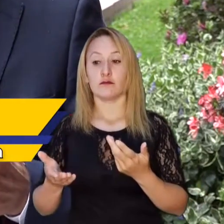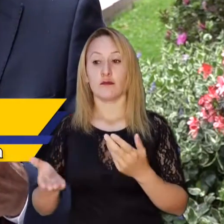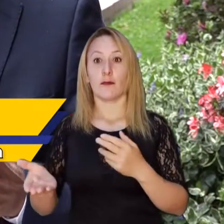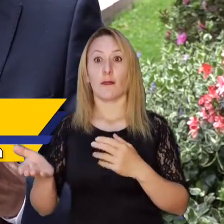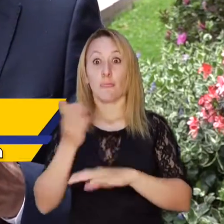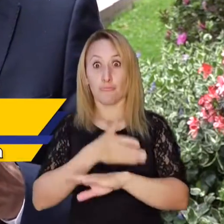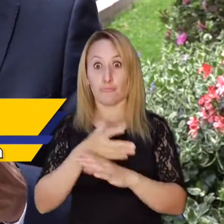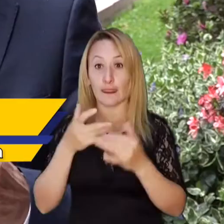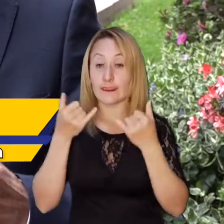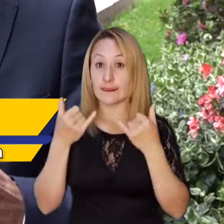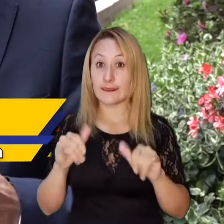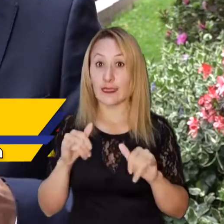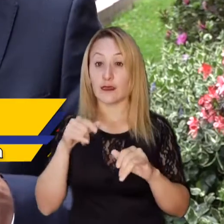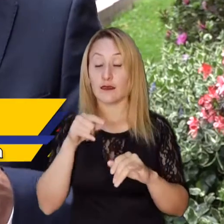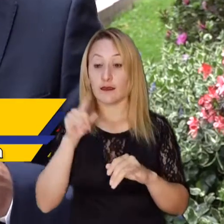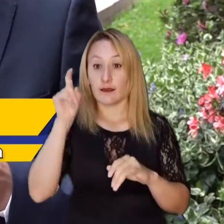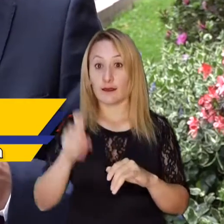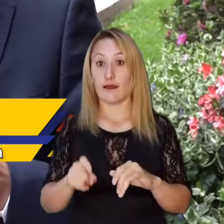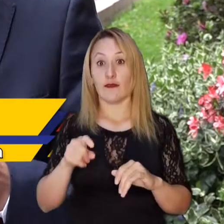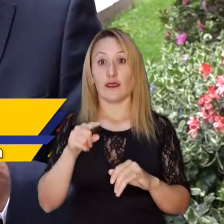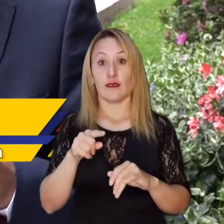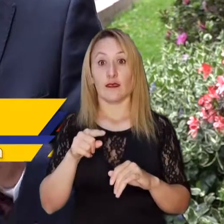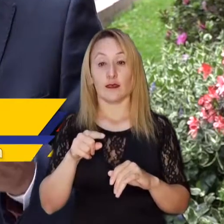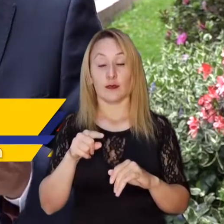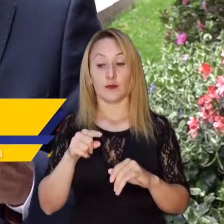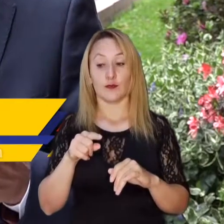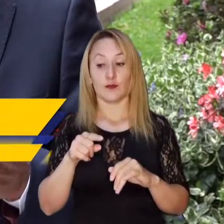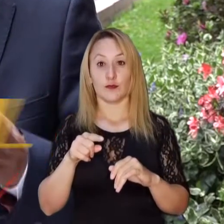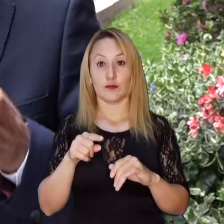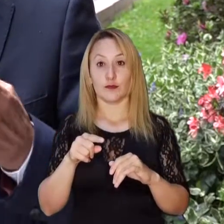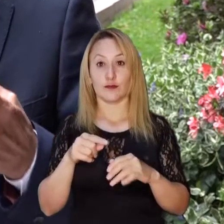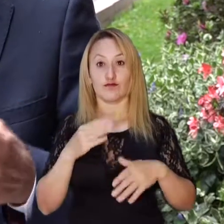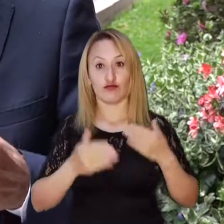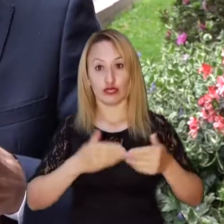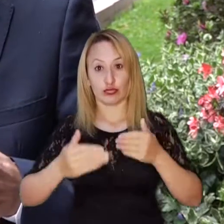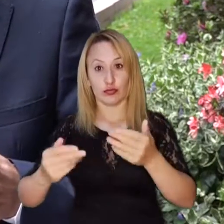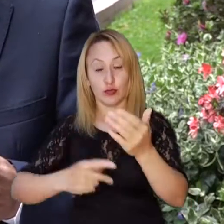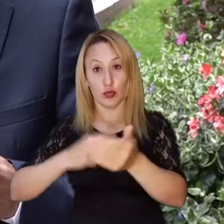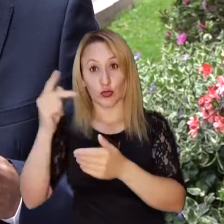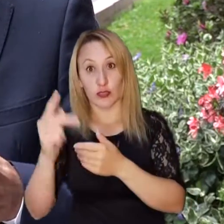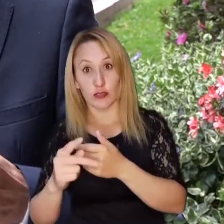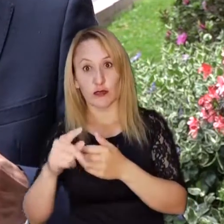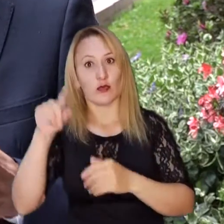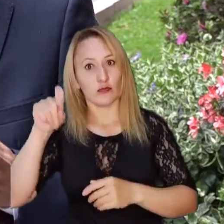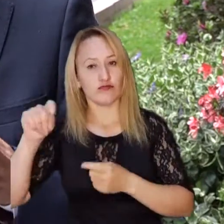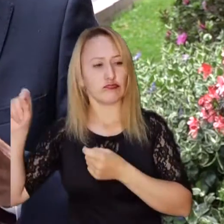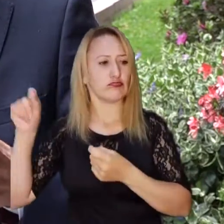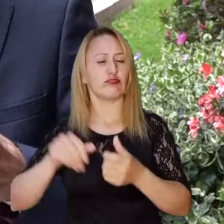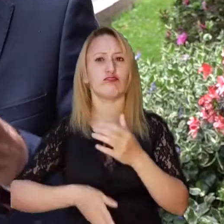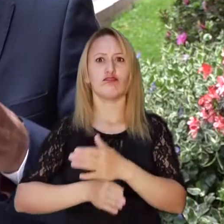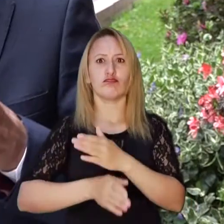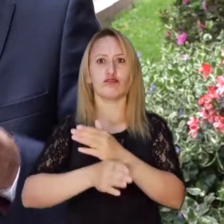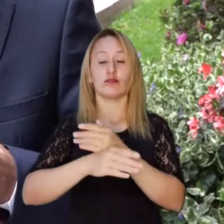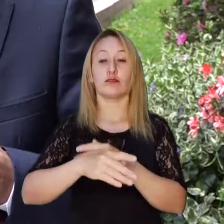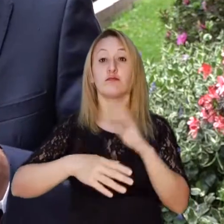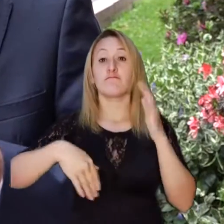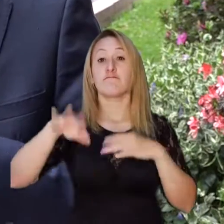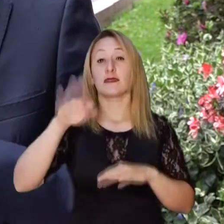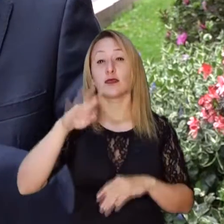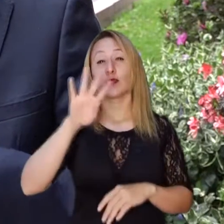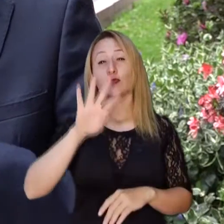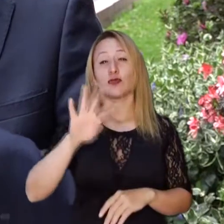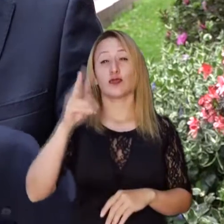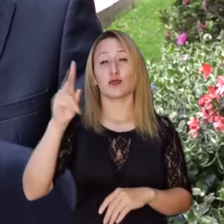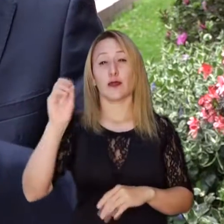en un momento determinado, ya cuando debería haberse entrado en desarrollo el proyecto, se siguieron invirtiendo más de